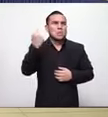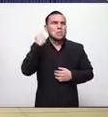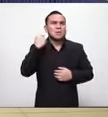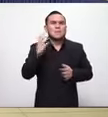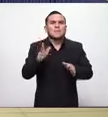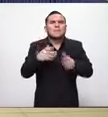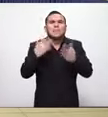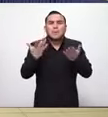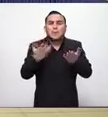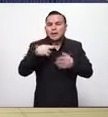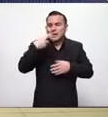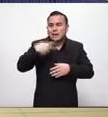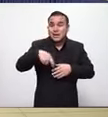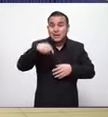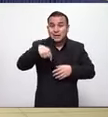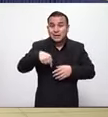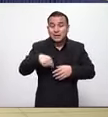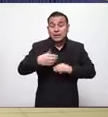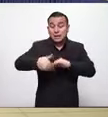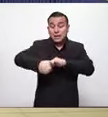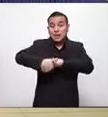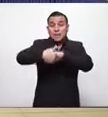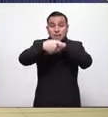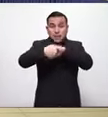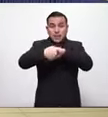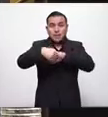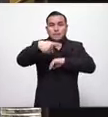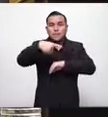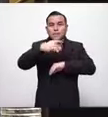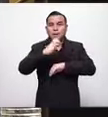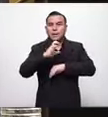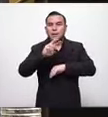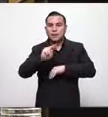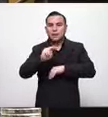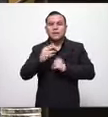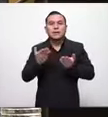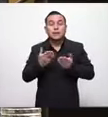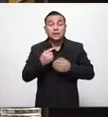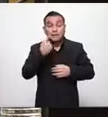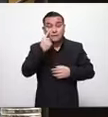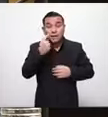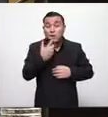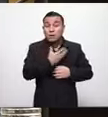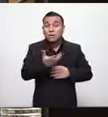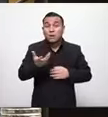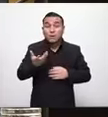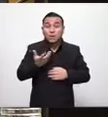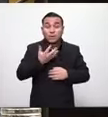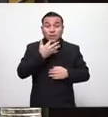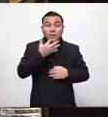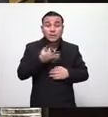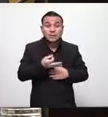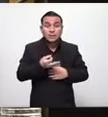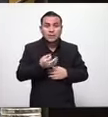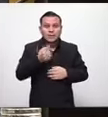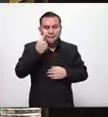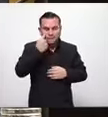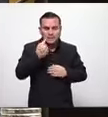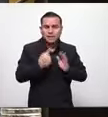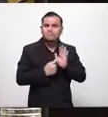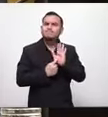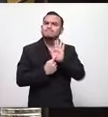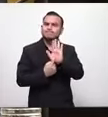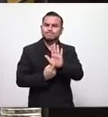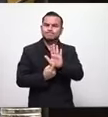el PSN ha sido muy consecuente y hemos demostrado